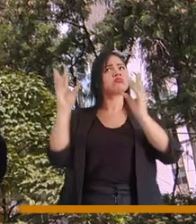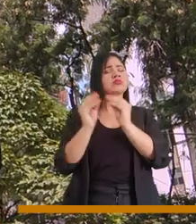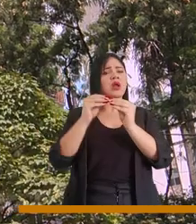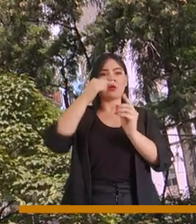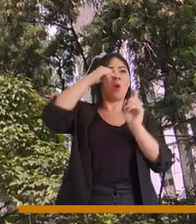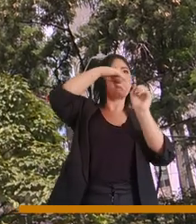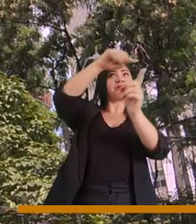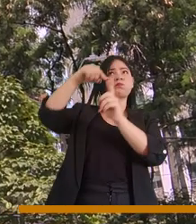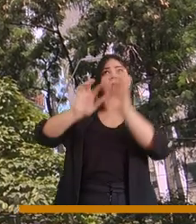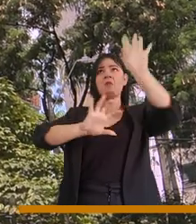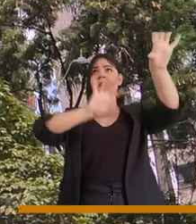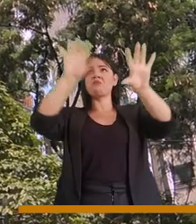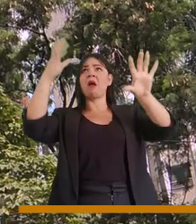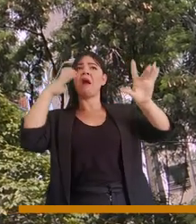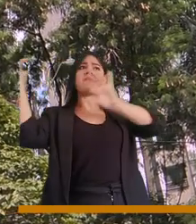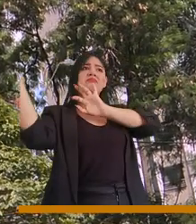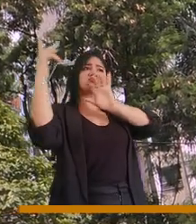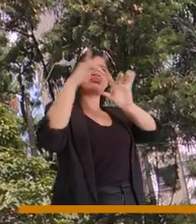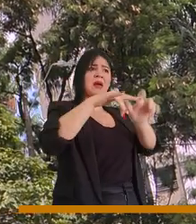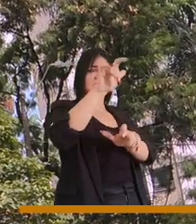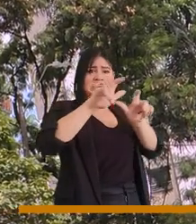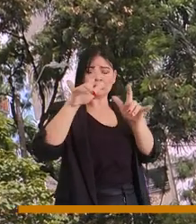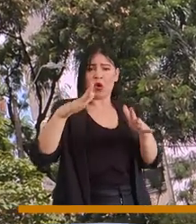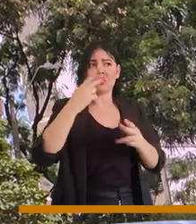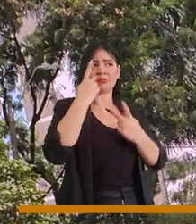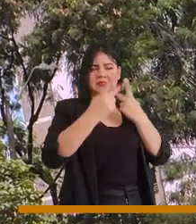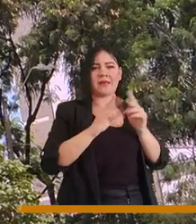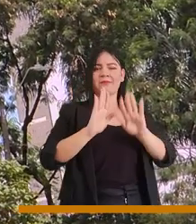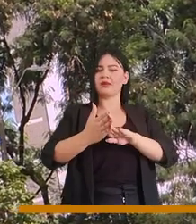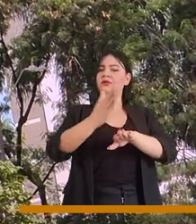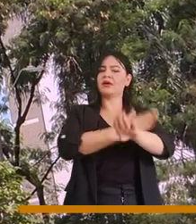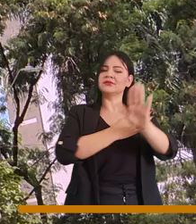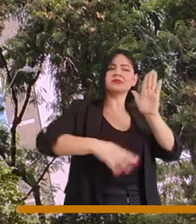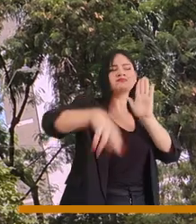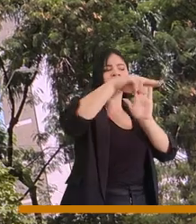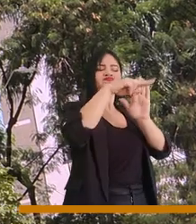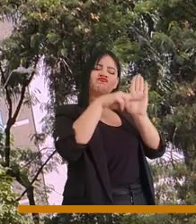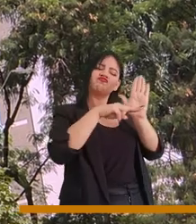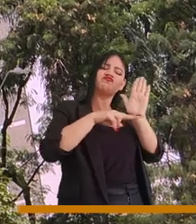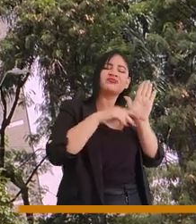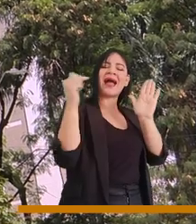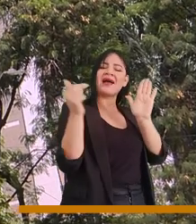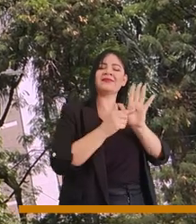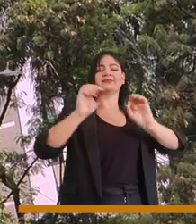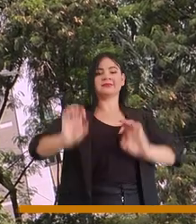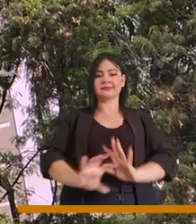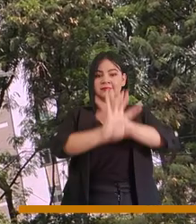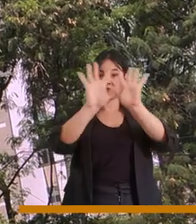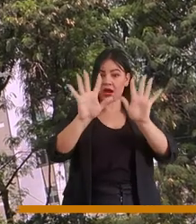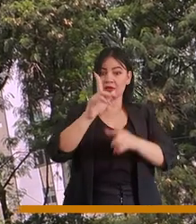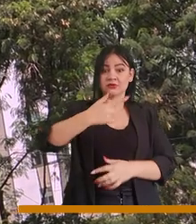con toda esa economía que ha generado en torno a nuestra ciudad, pero tenemos que poner unas reglas claras para que los ciudadanos, los